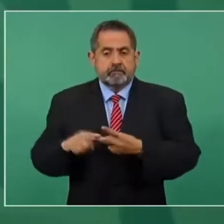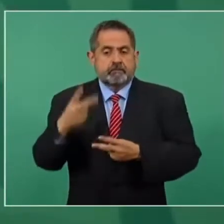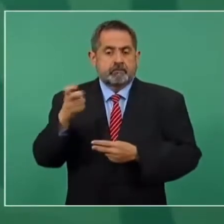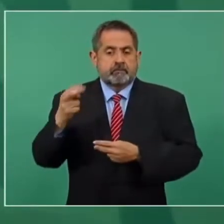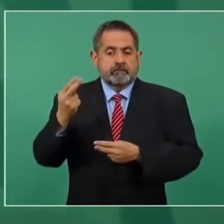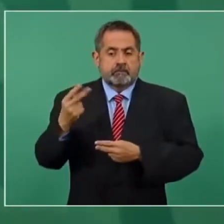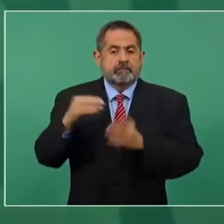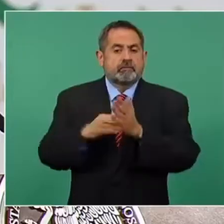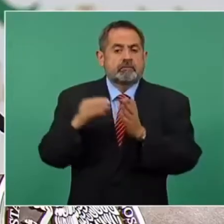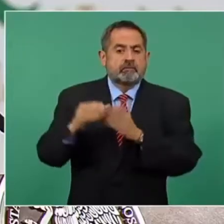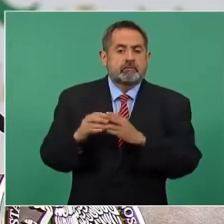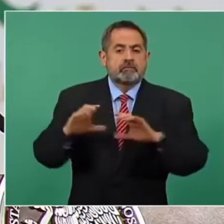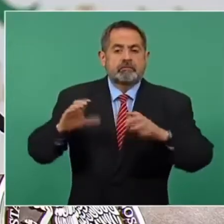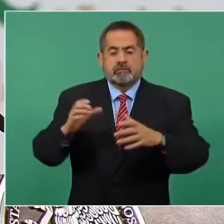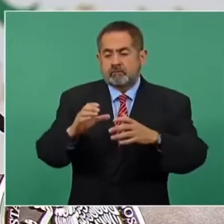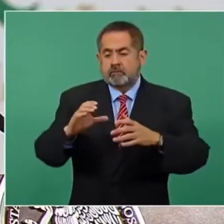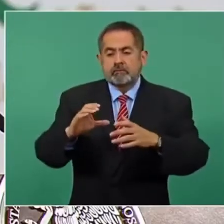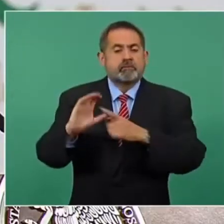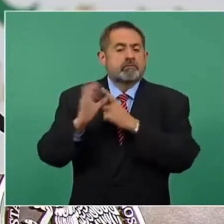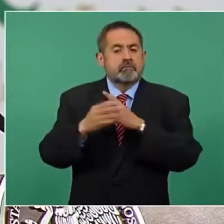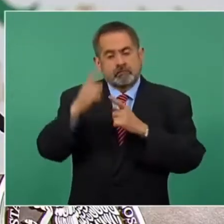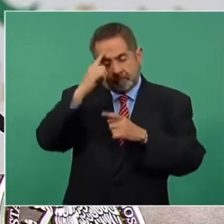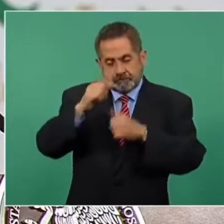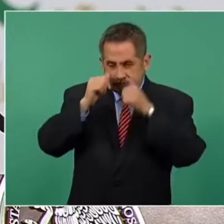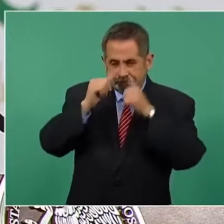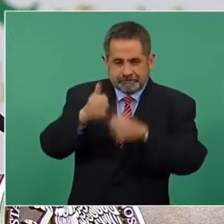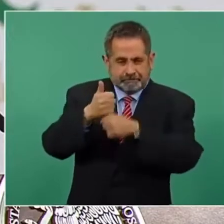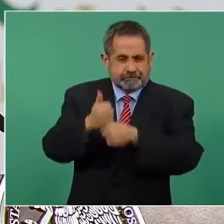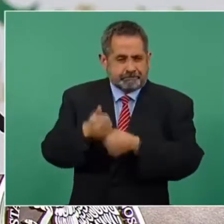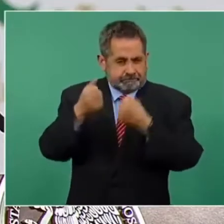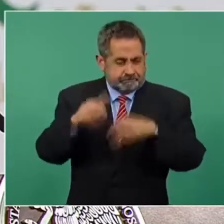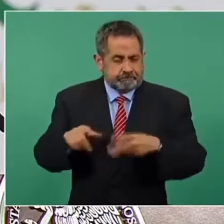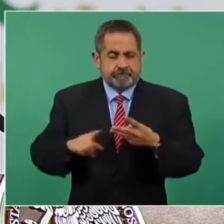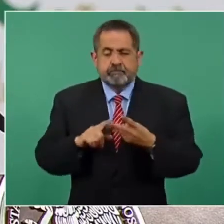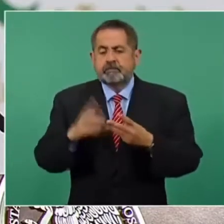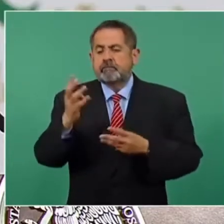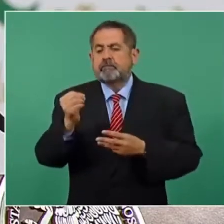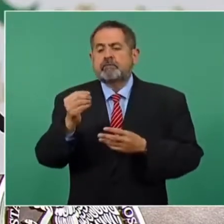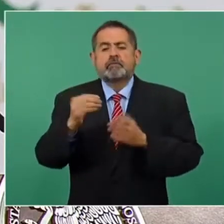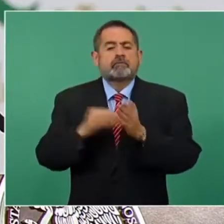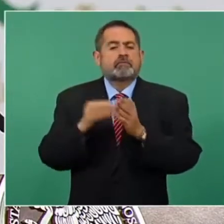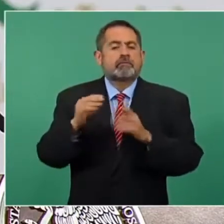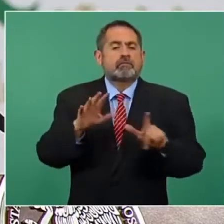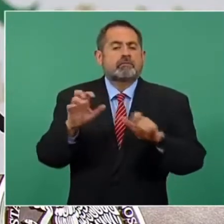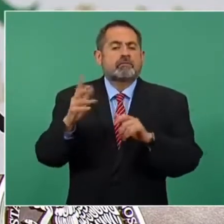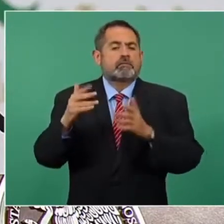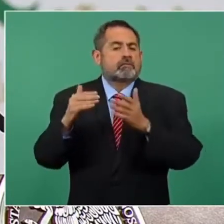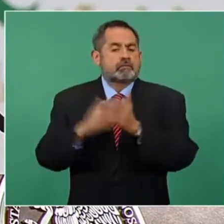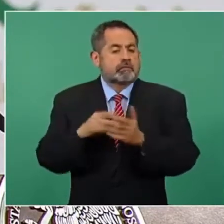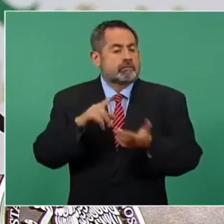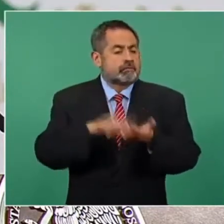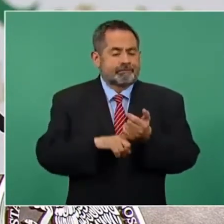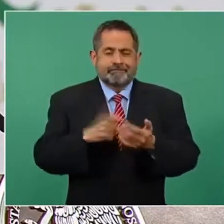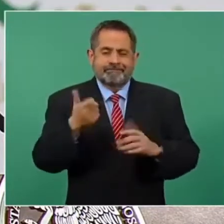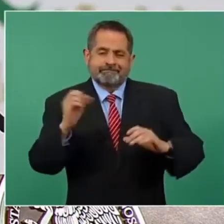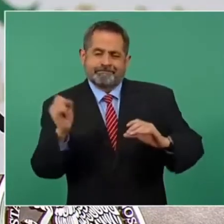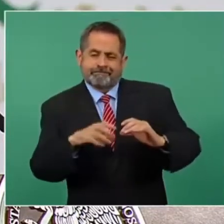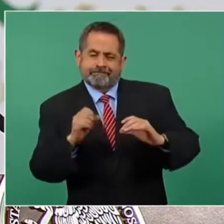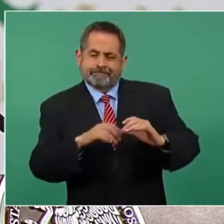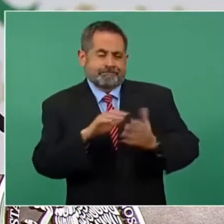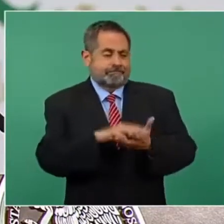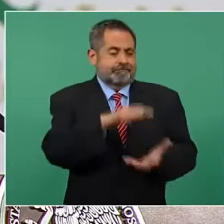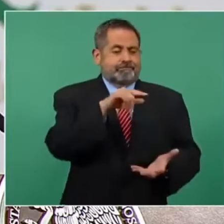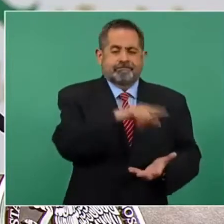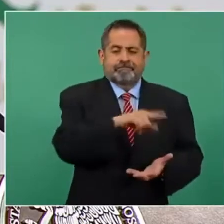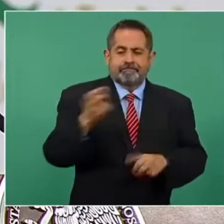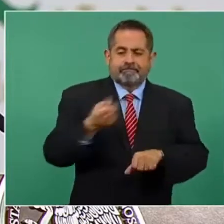millones de la Comisión Ejecutiva de Atención a Víctimas y 9 millones 750 mil pesos del fondo que se había establecido en la Secretaría de